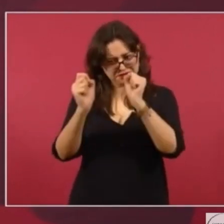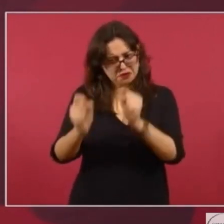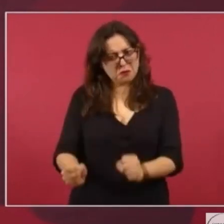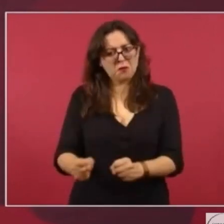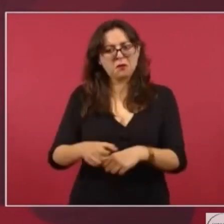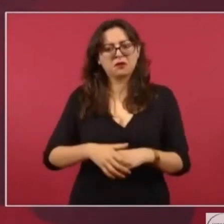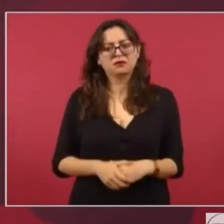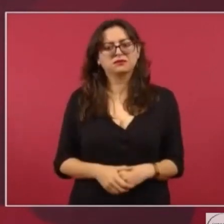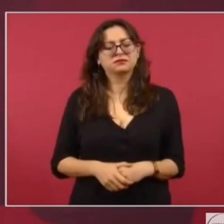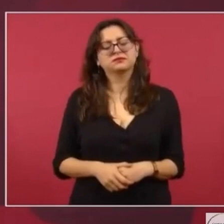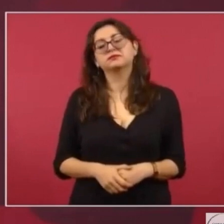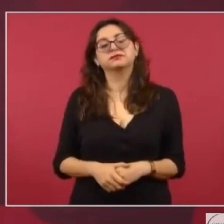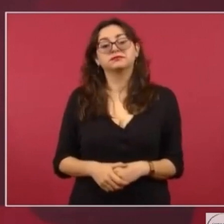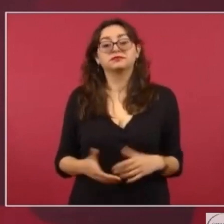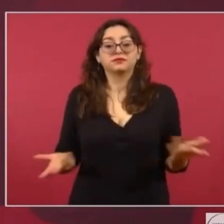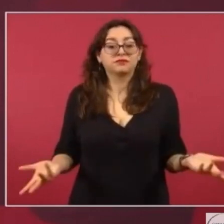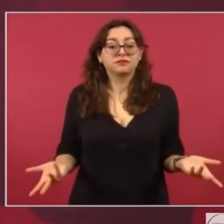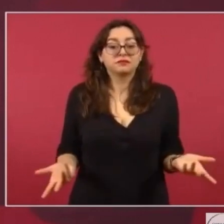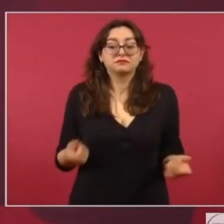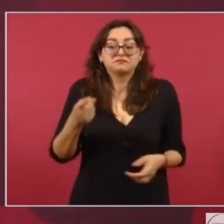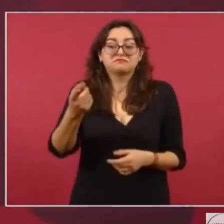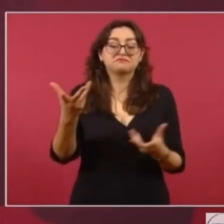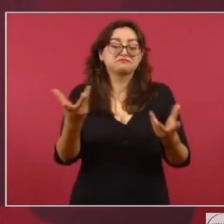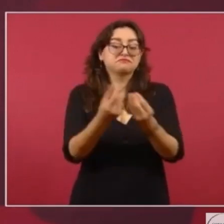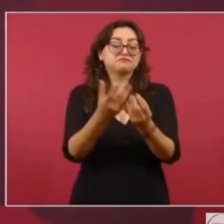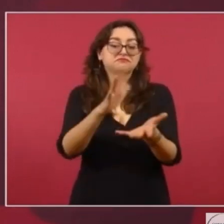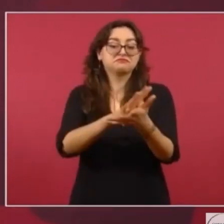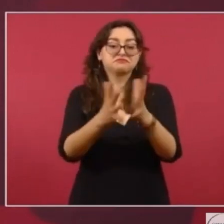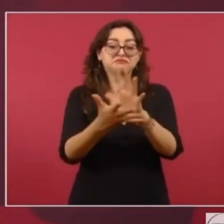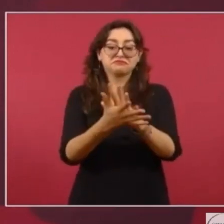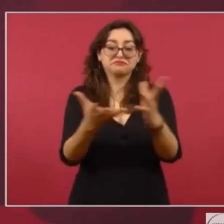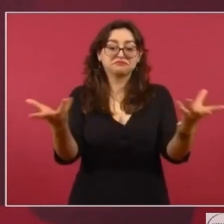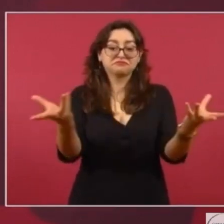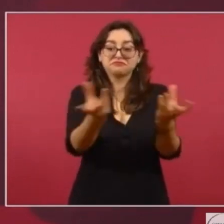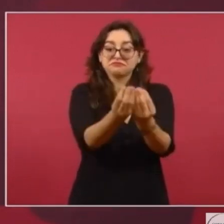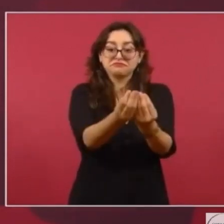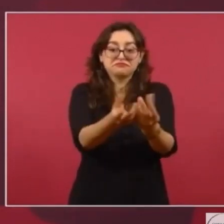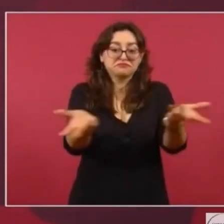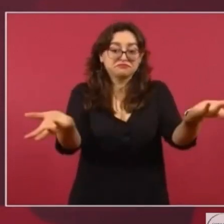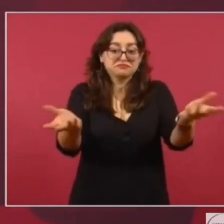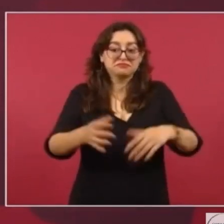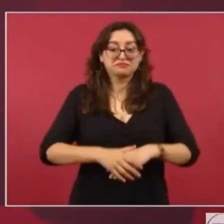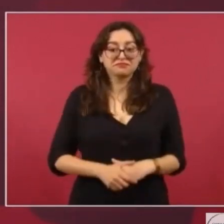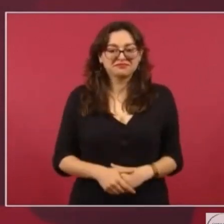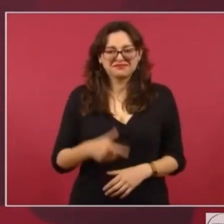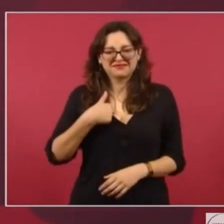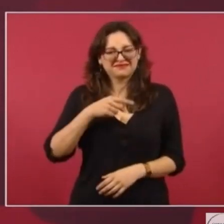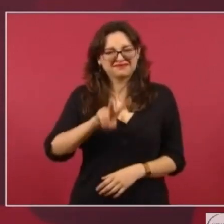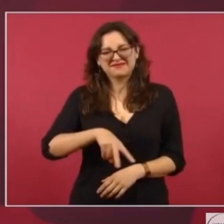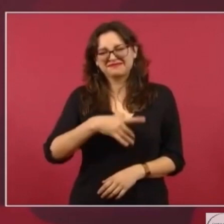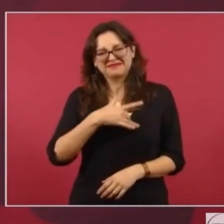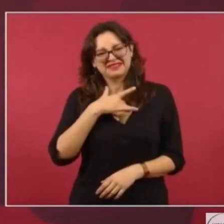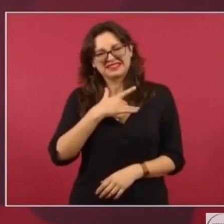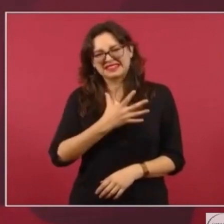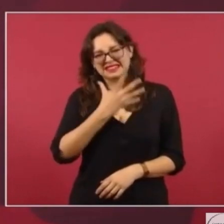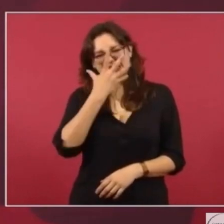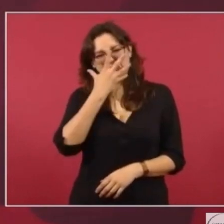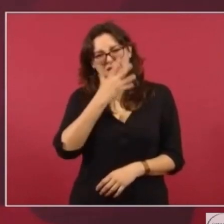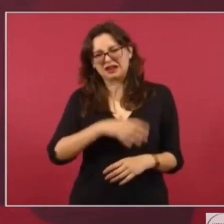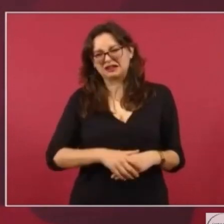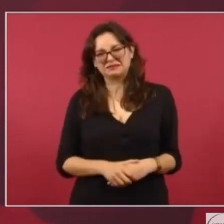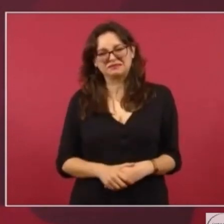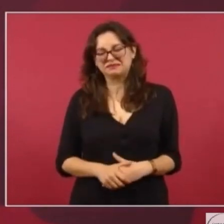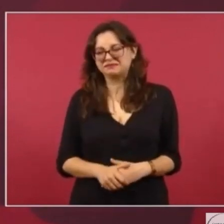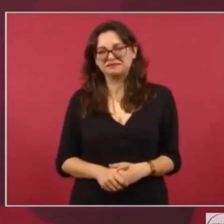A la UNAM, porque ahí están. Me da una pena lo que han hecho de